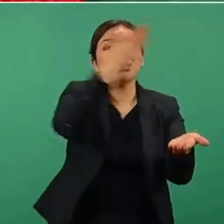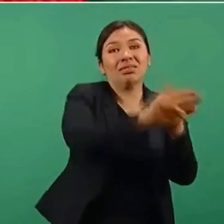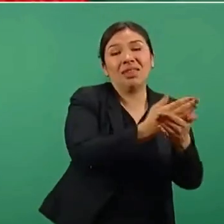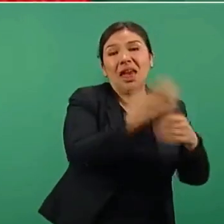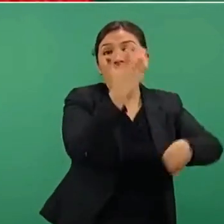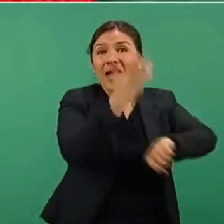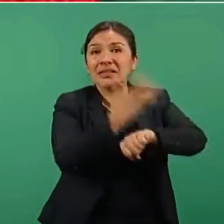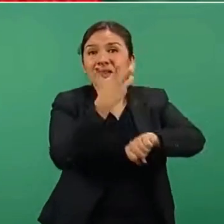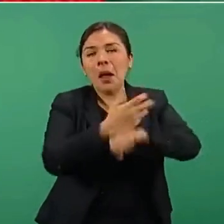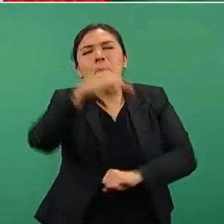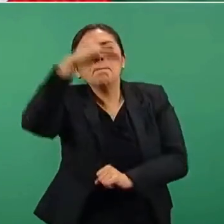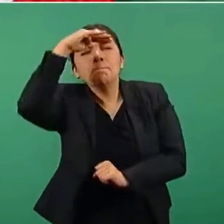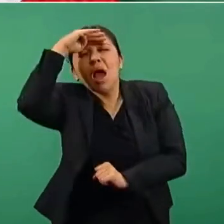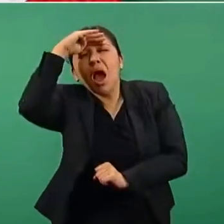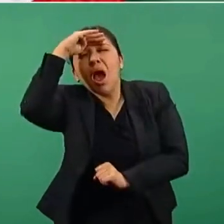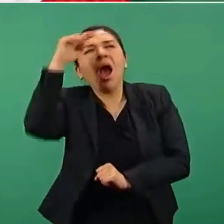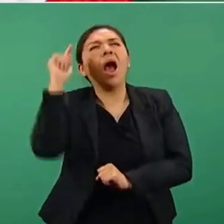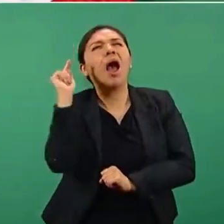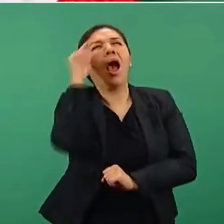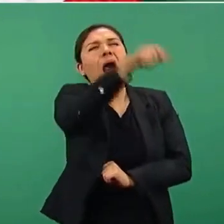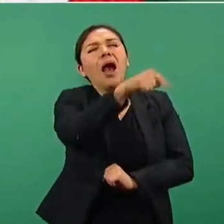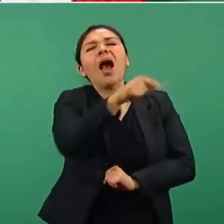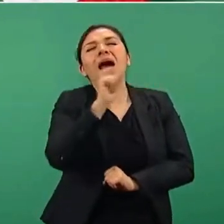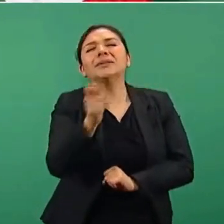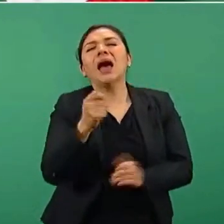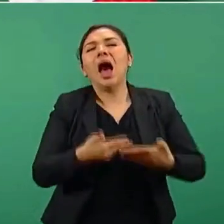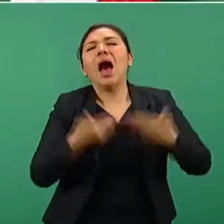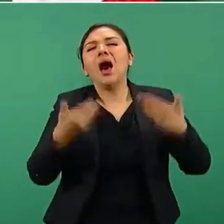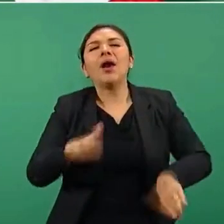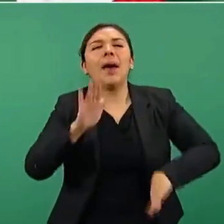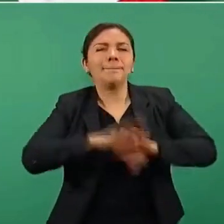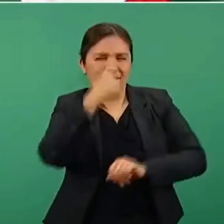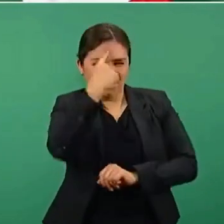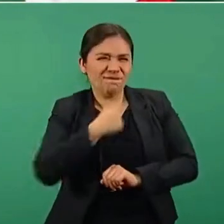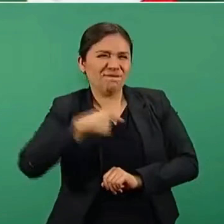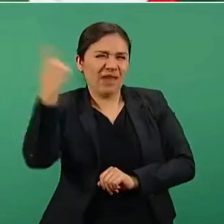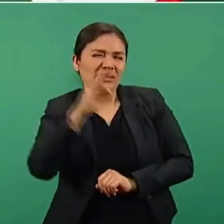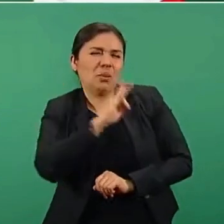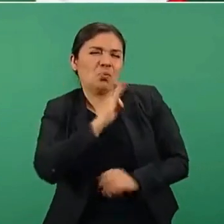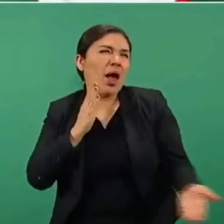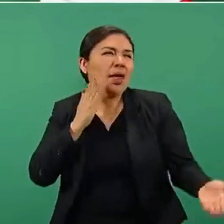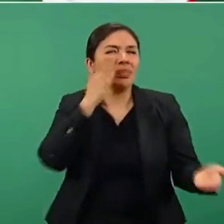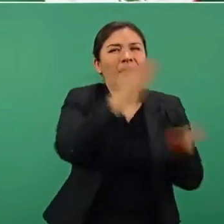pensando que es más fácil hacerlo.